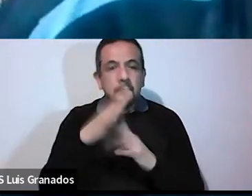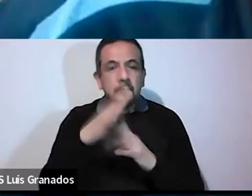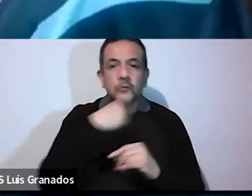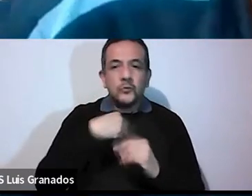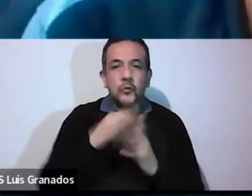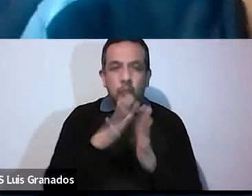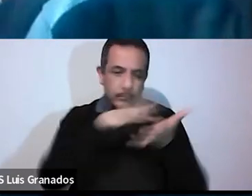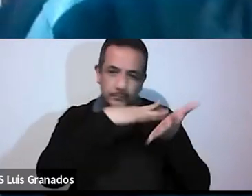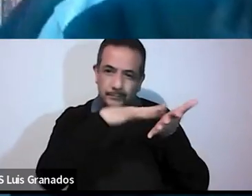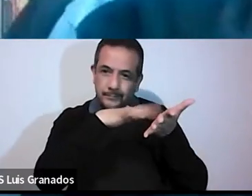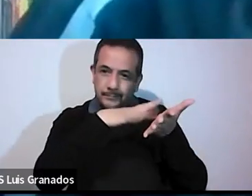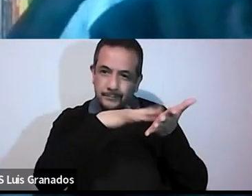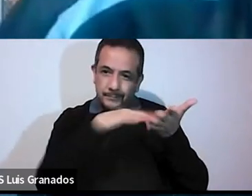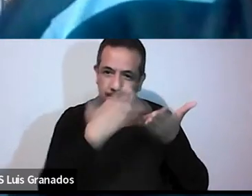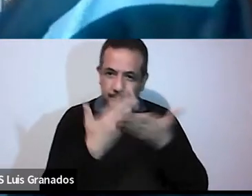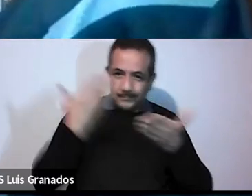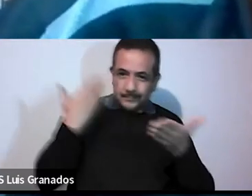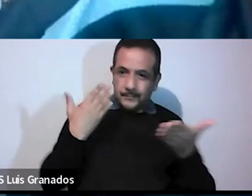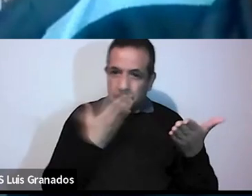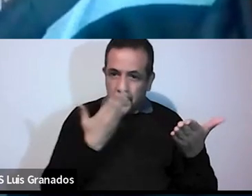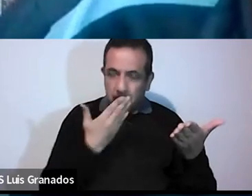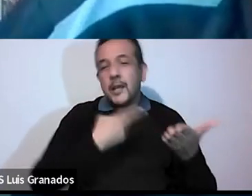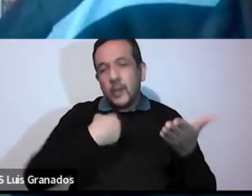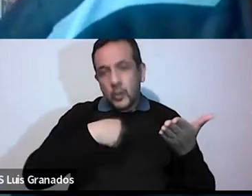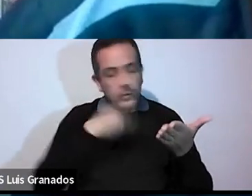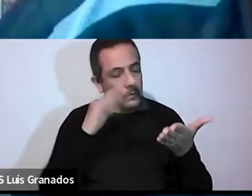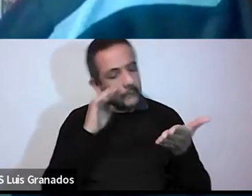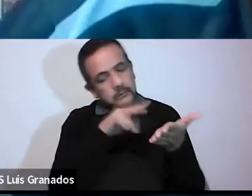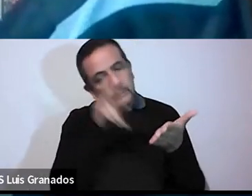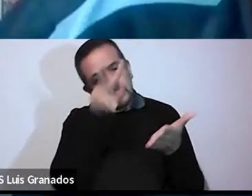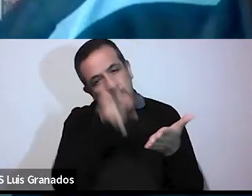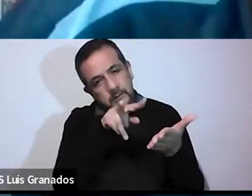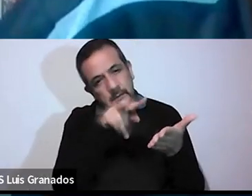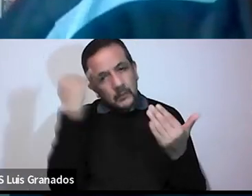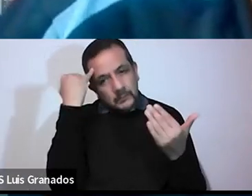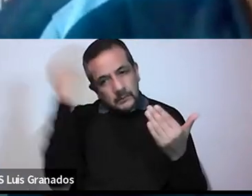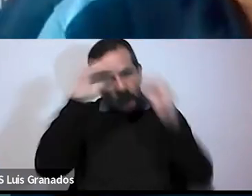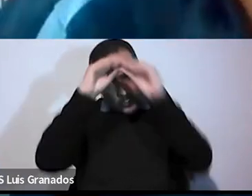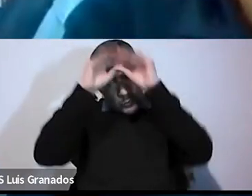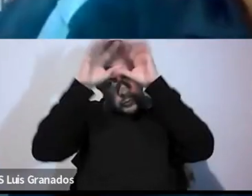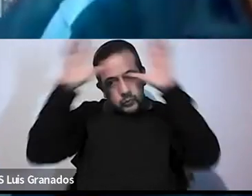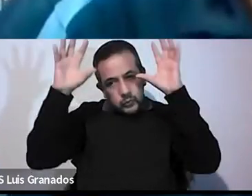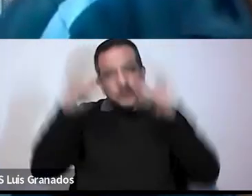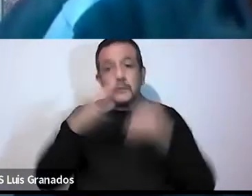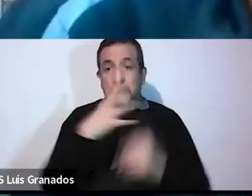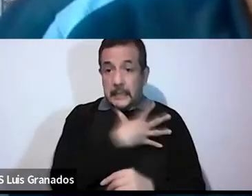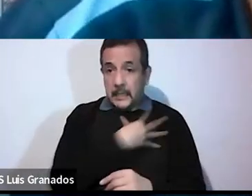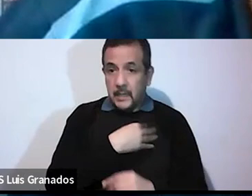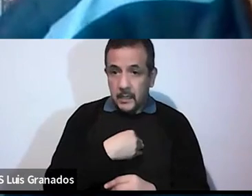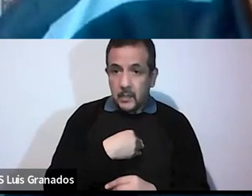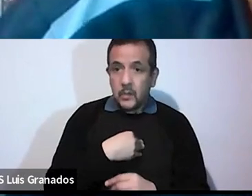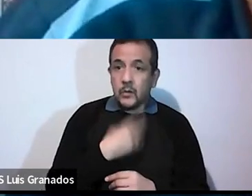en el pasaje que acabamos de leer y también, pues, agregándole un poco, ¿verdad?, con nuestra imaginación. Le responde el hijo, aquí estoy.